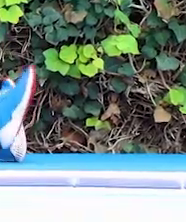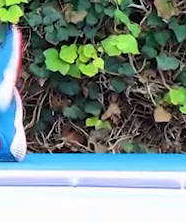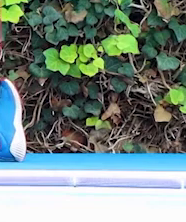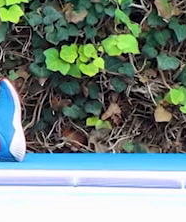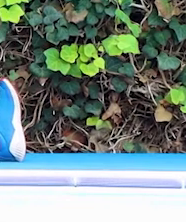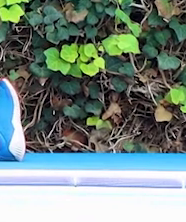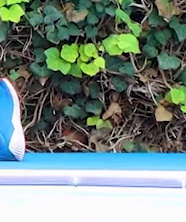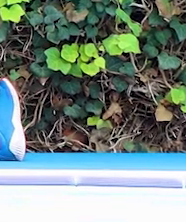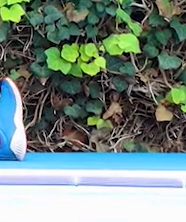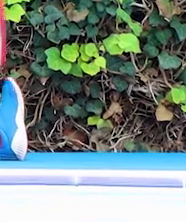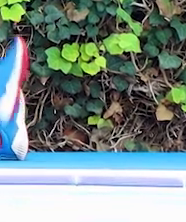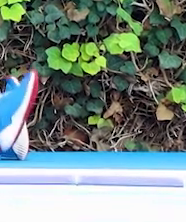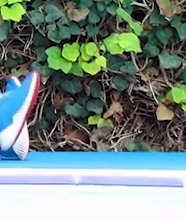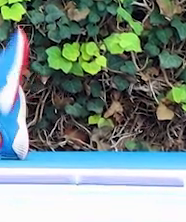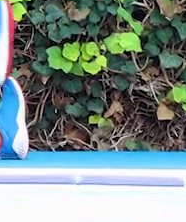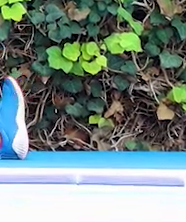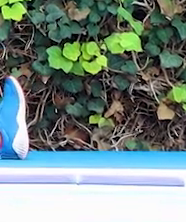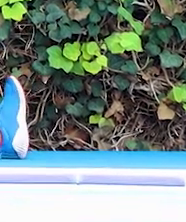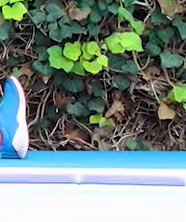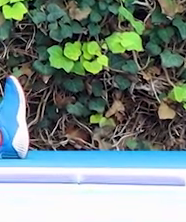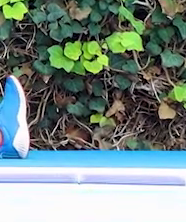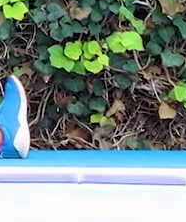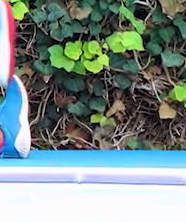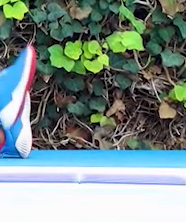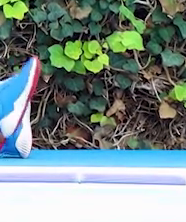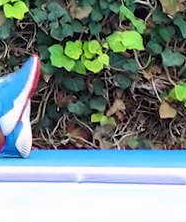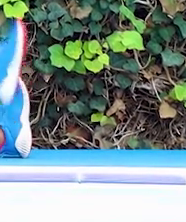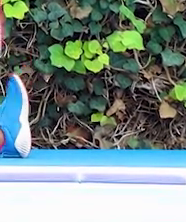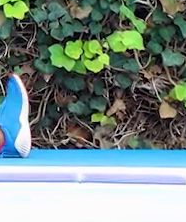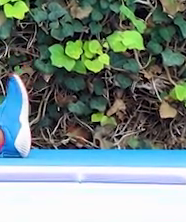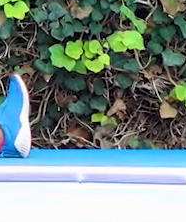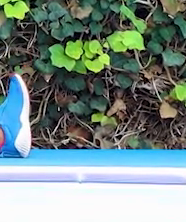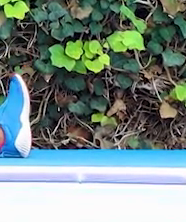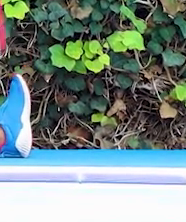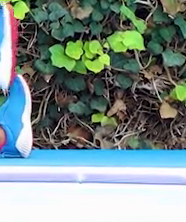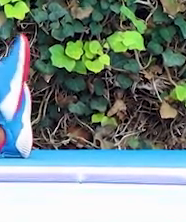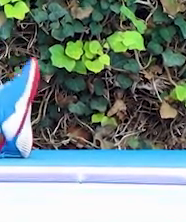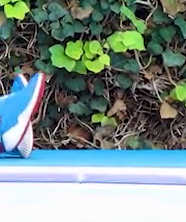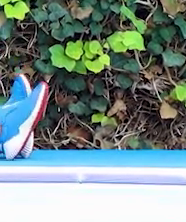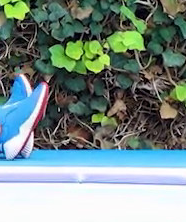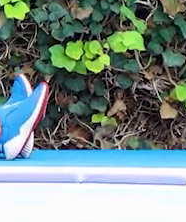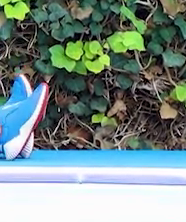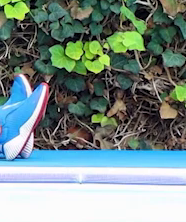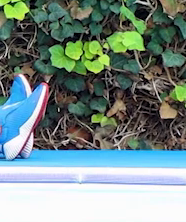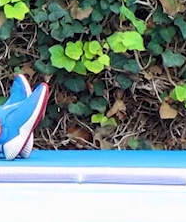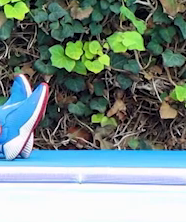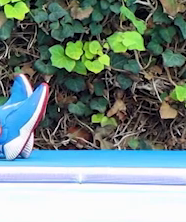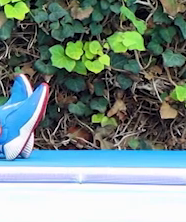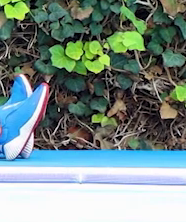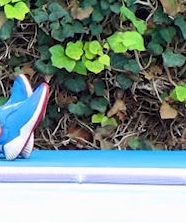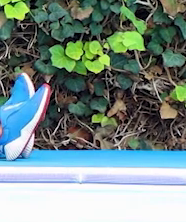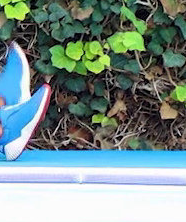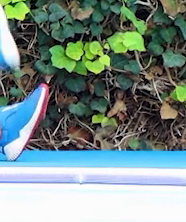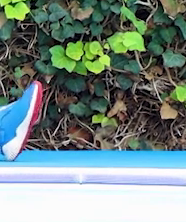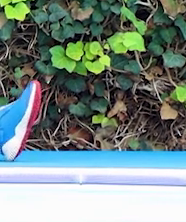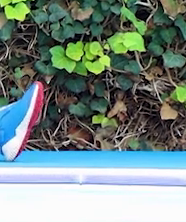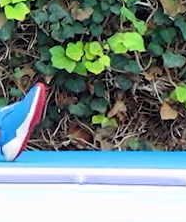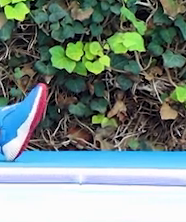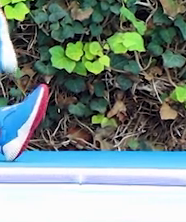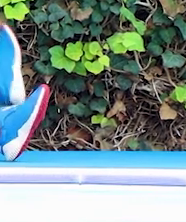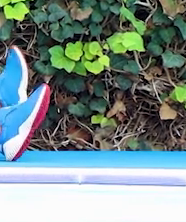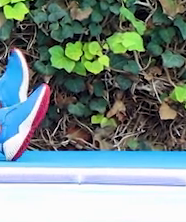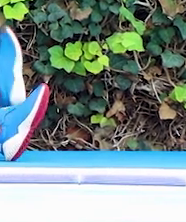veces sin tocar el suelo. Dos más. Estira muy bien. Exacto. Cambiamos. Pie izquierdo